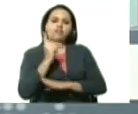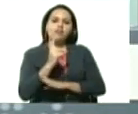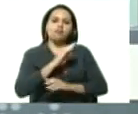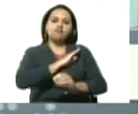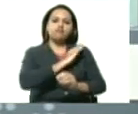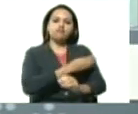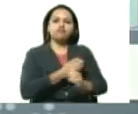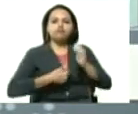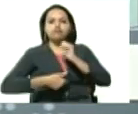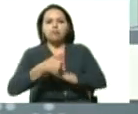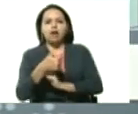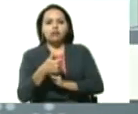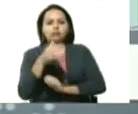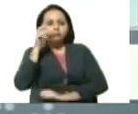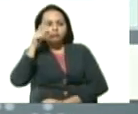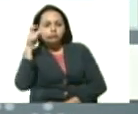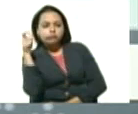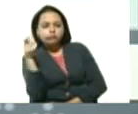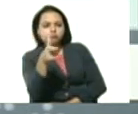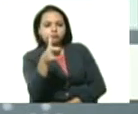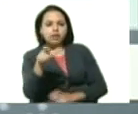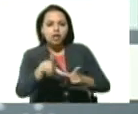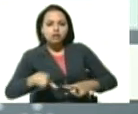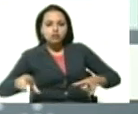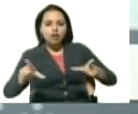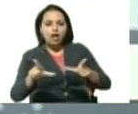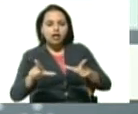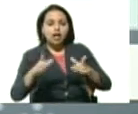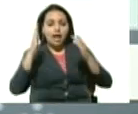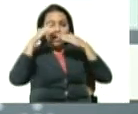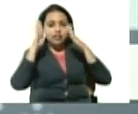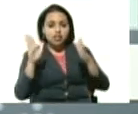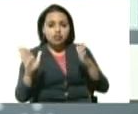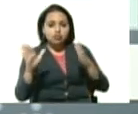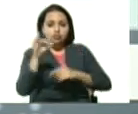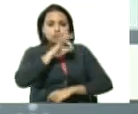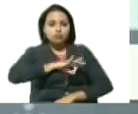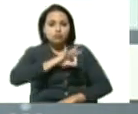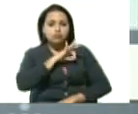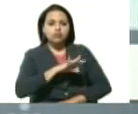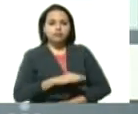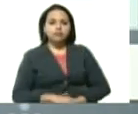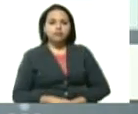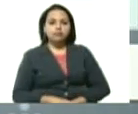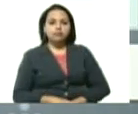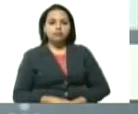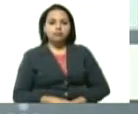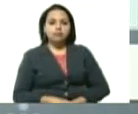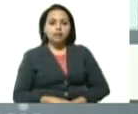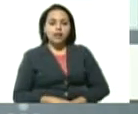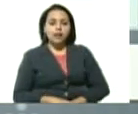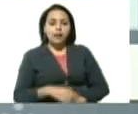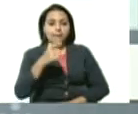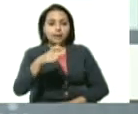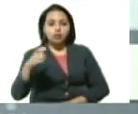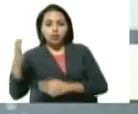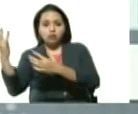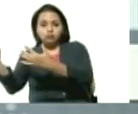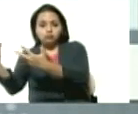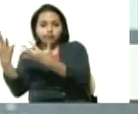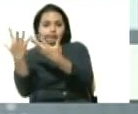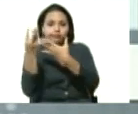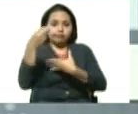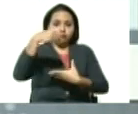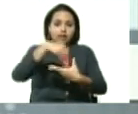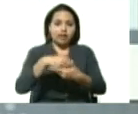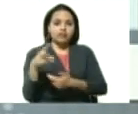los puestos de atención social integrar los PASI que son los lugares donde llegan los connacionales yo les